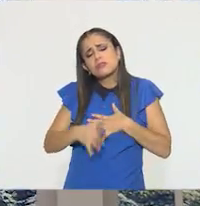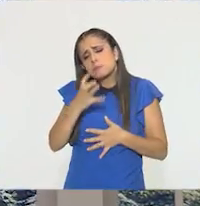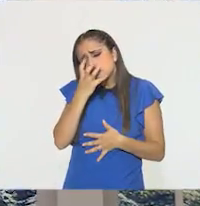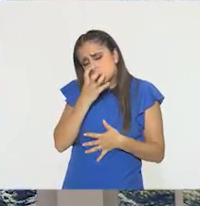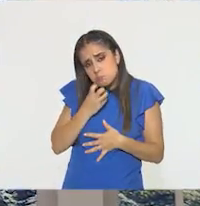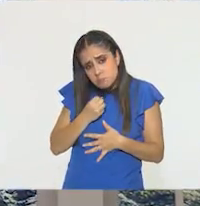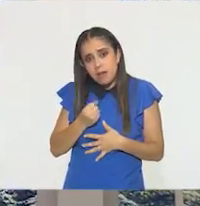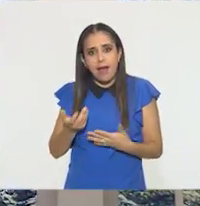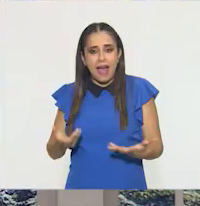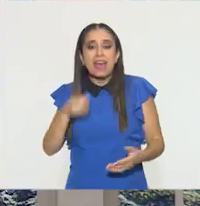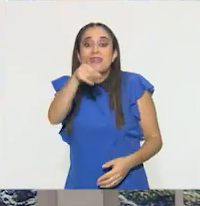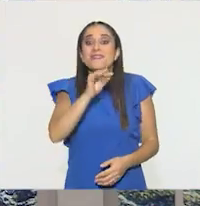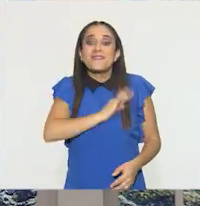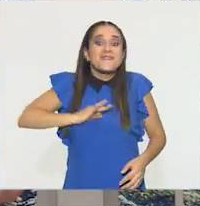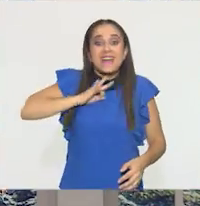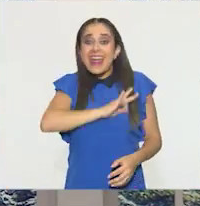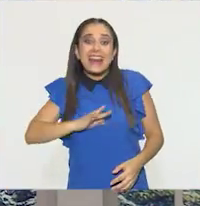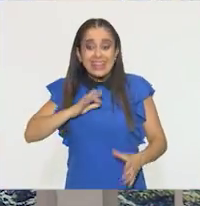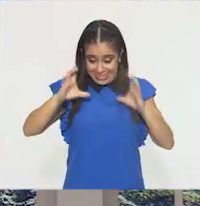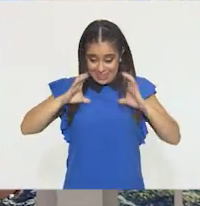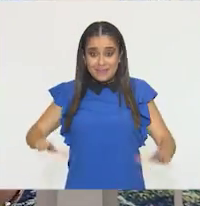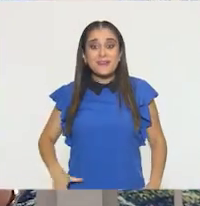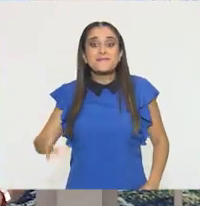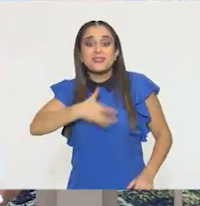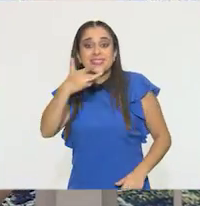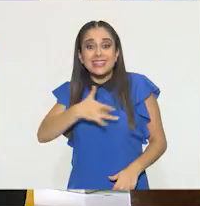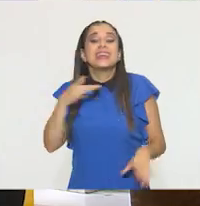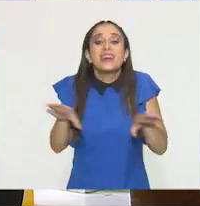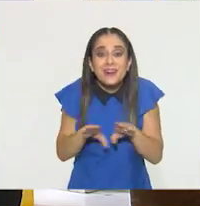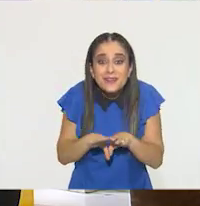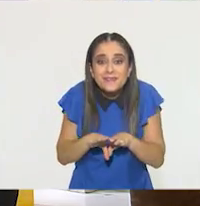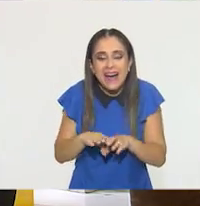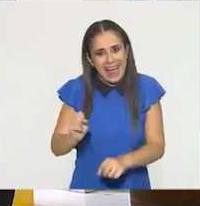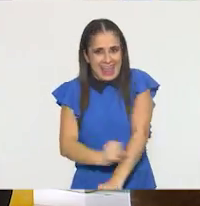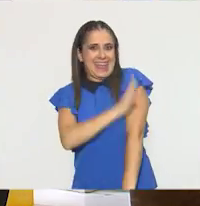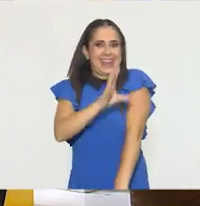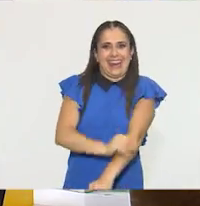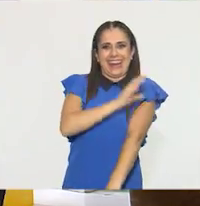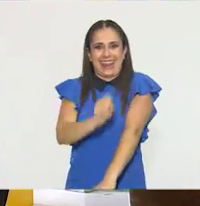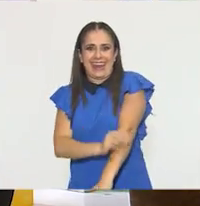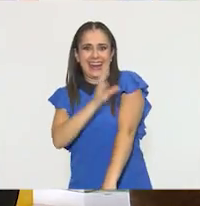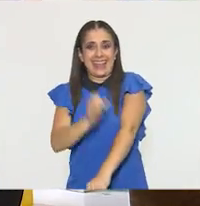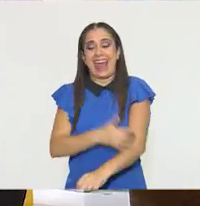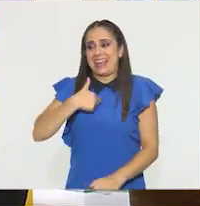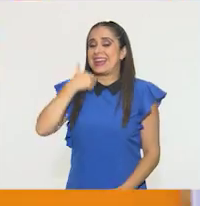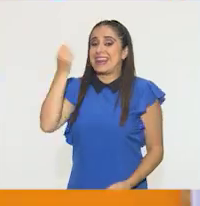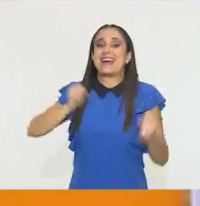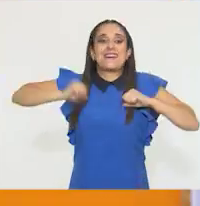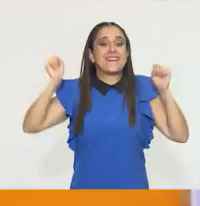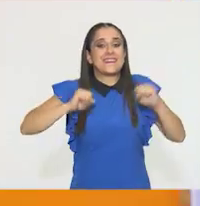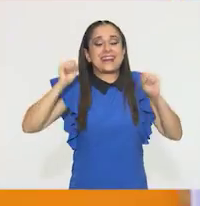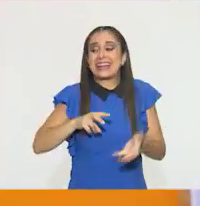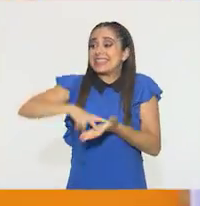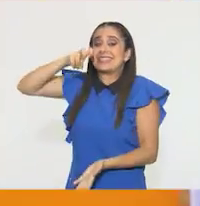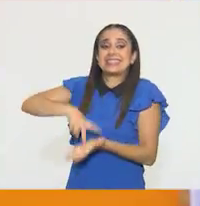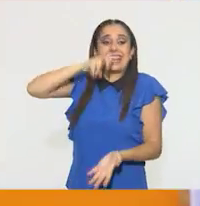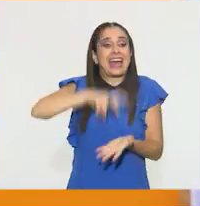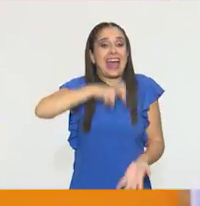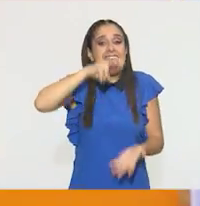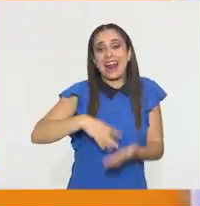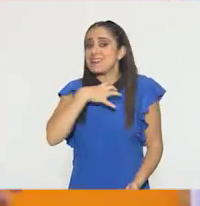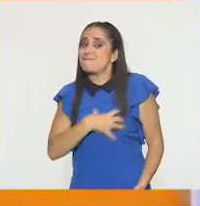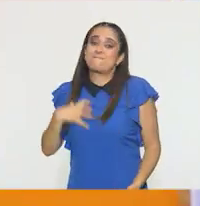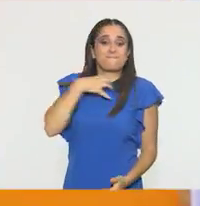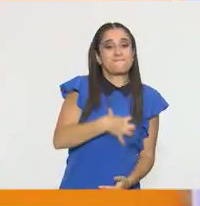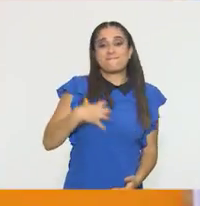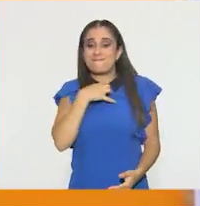Perfecto. cuando estás feliz. ¿Tu cuerpo, cómo lo sientes? Lleno de energía. Tengo ganas de correr, saltar, salir. Hacer